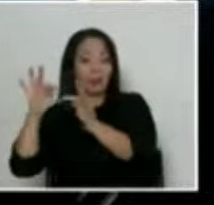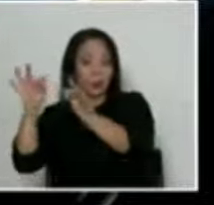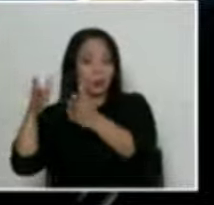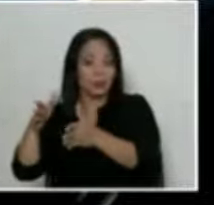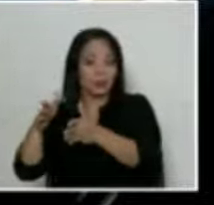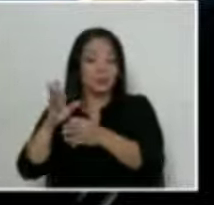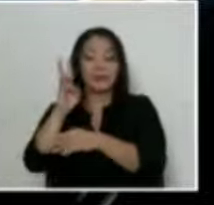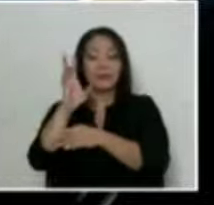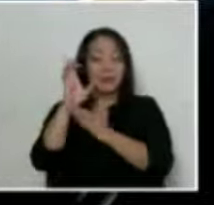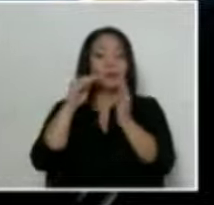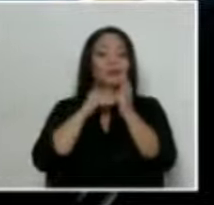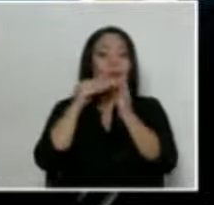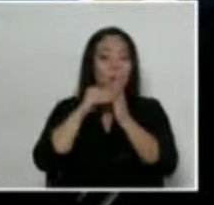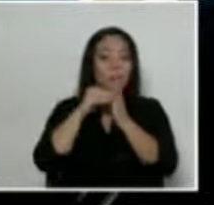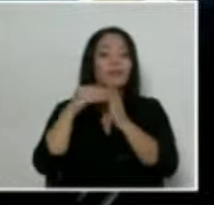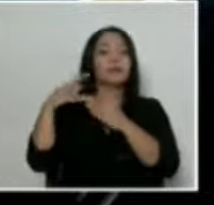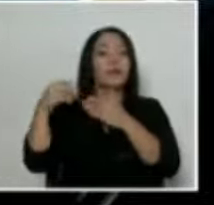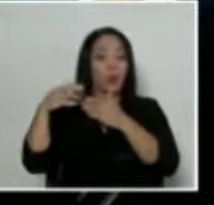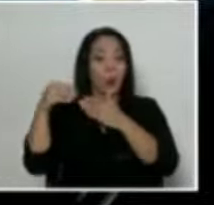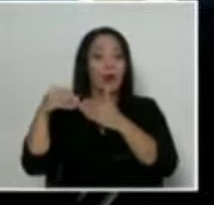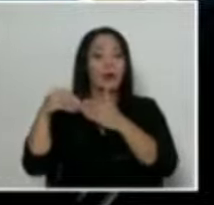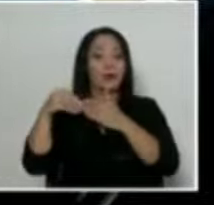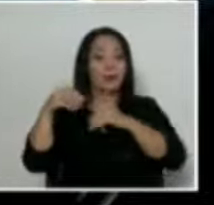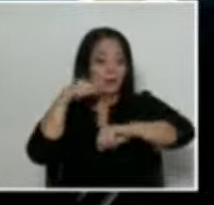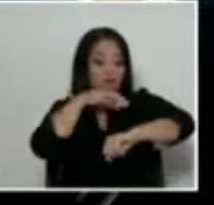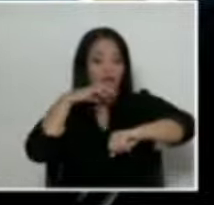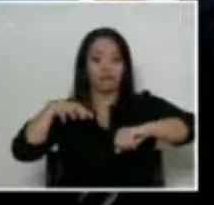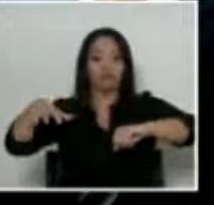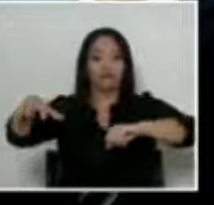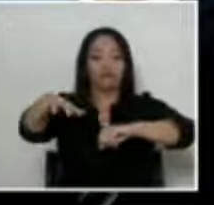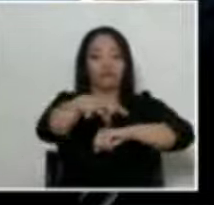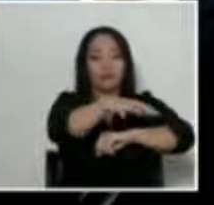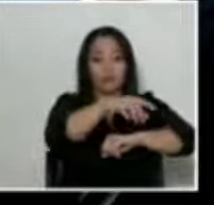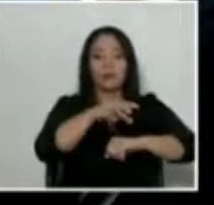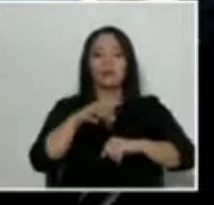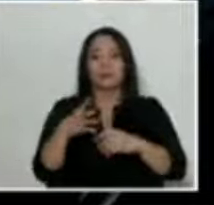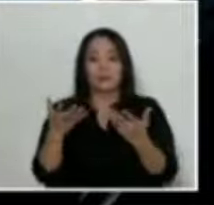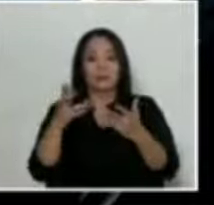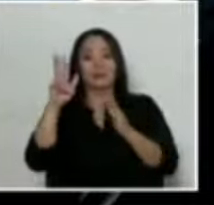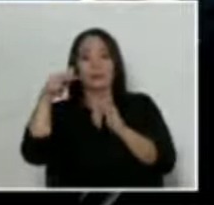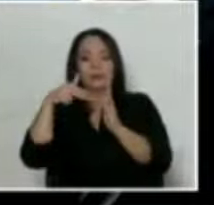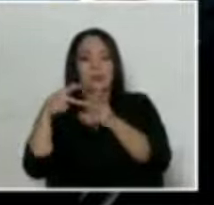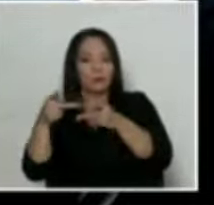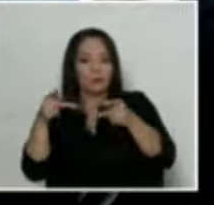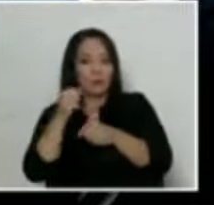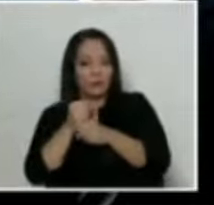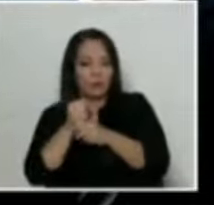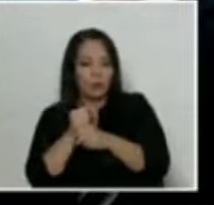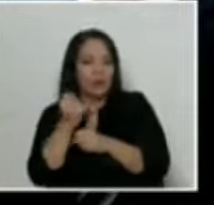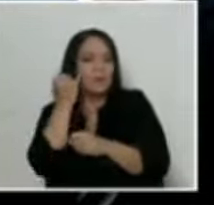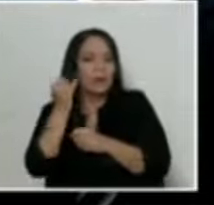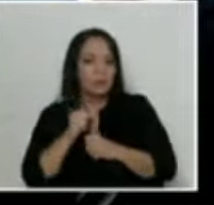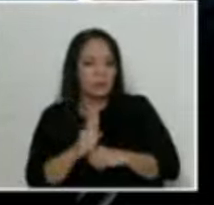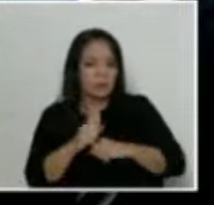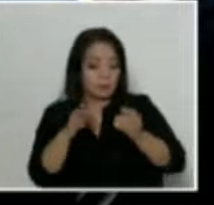millones de dólares que generarían alrededor de 3 mil empleos que no se podrían realizar.